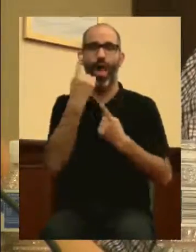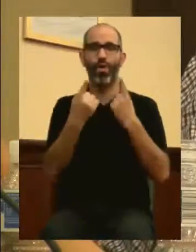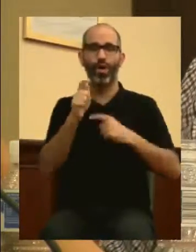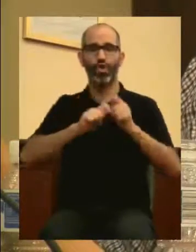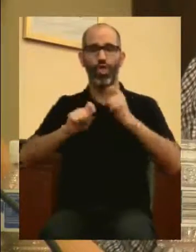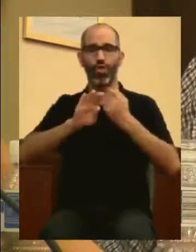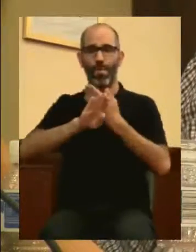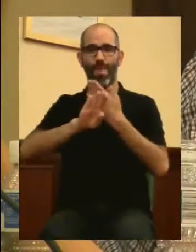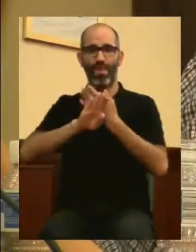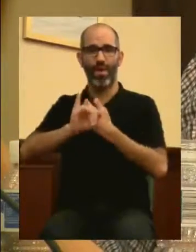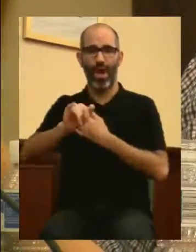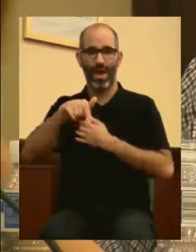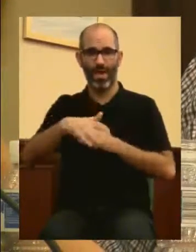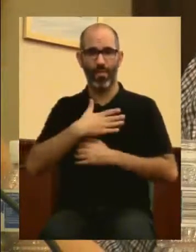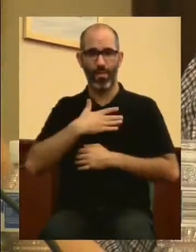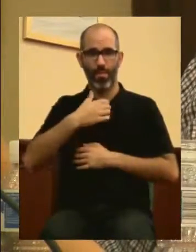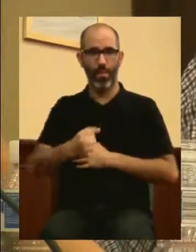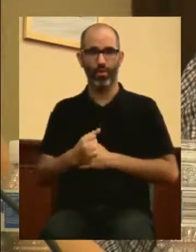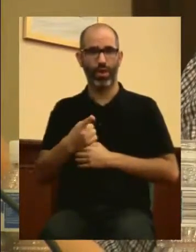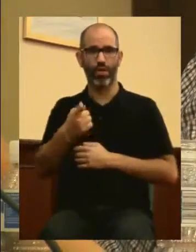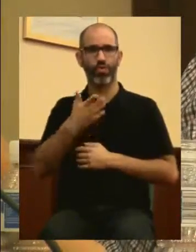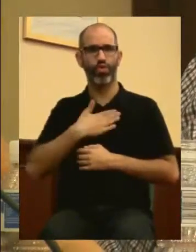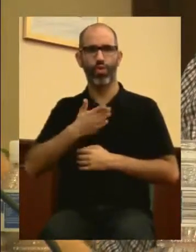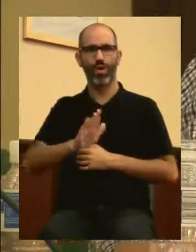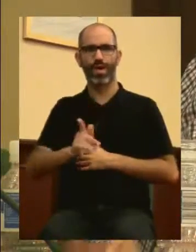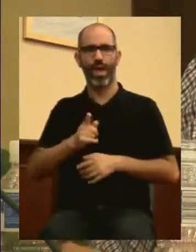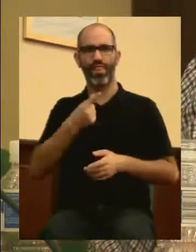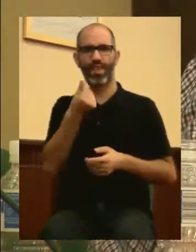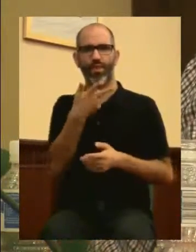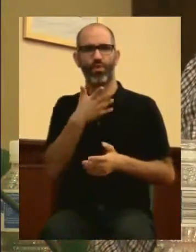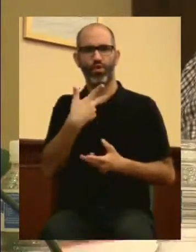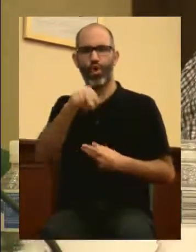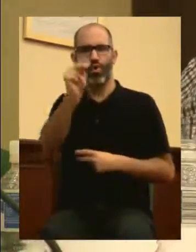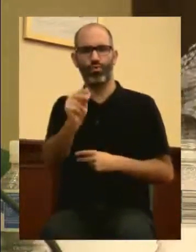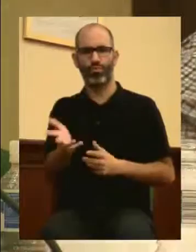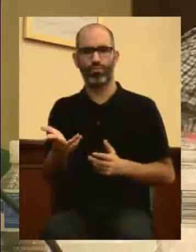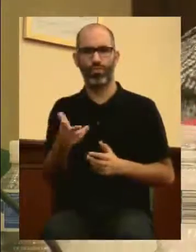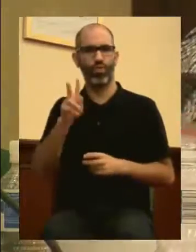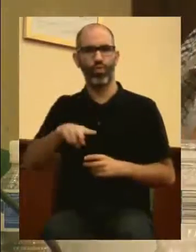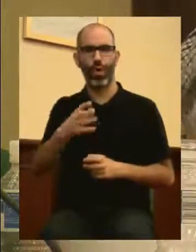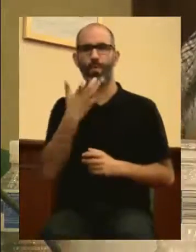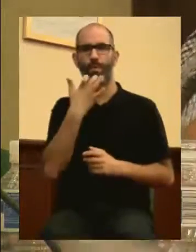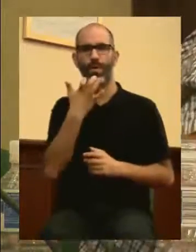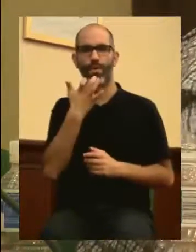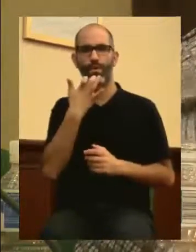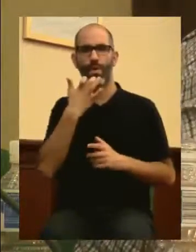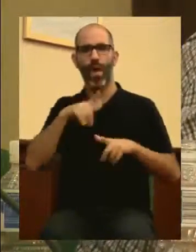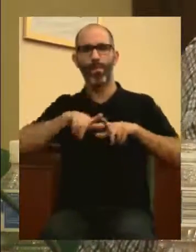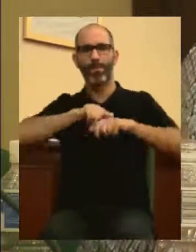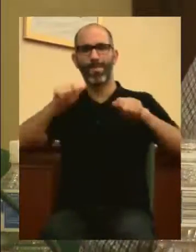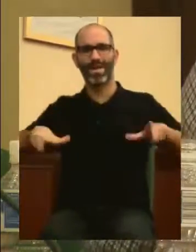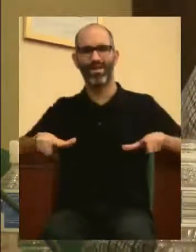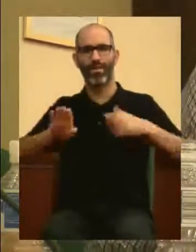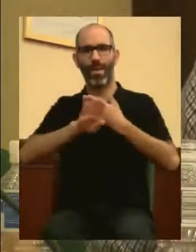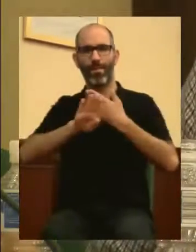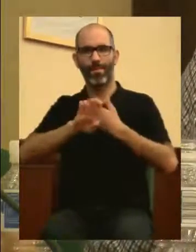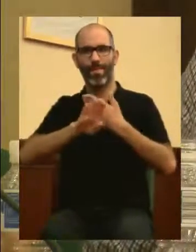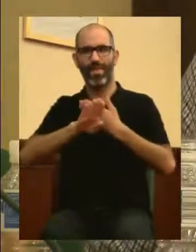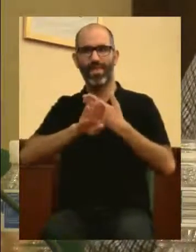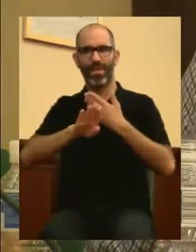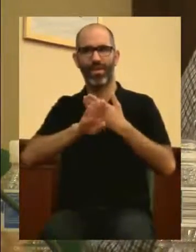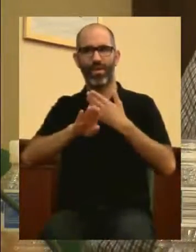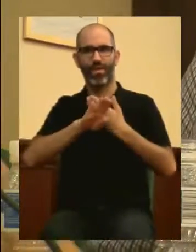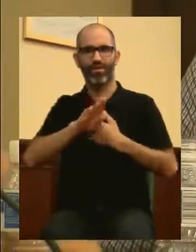asociaciones de vecinos en este pueblo, que jamás han querido un duro del Ayuntamiento de Móstoles. Le voy a poner un ejemplo, la plataforma de vecinos Estoril 2, por ejemplo,